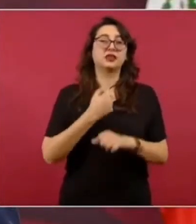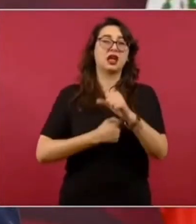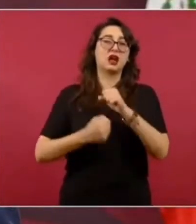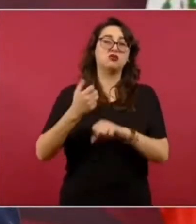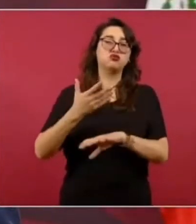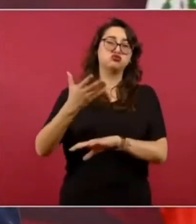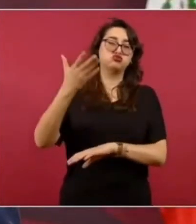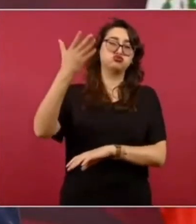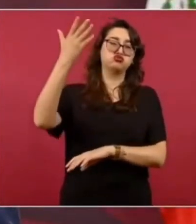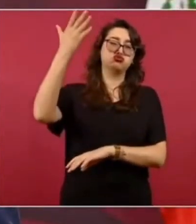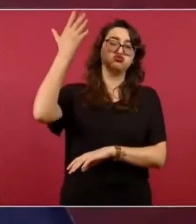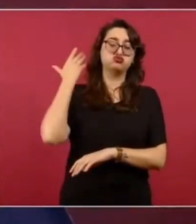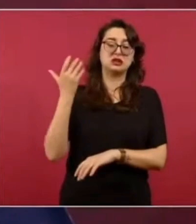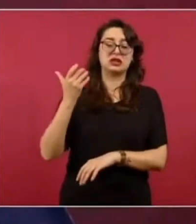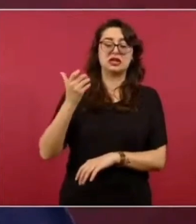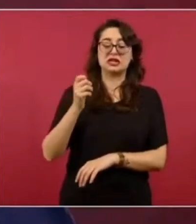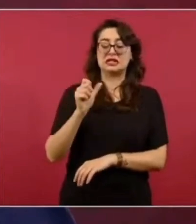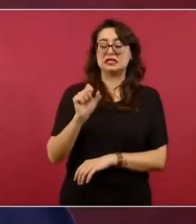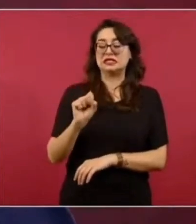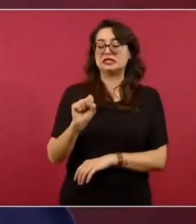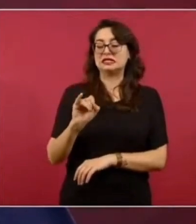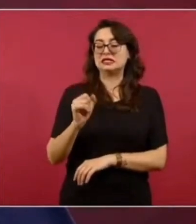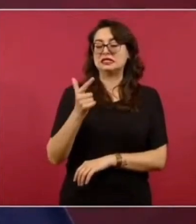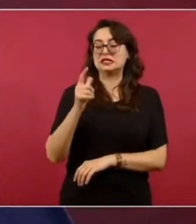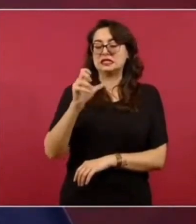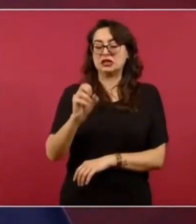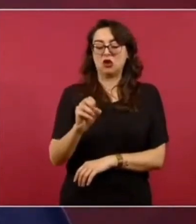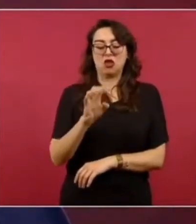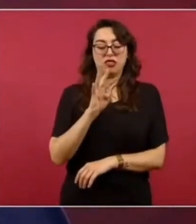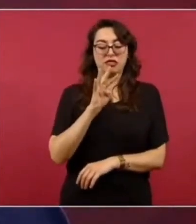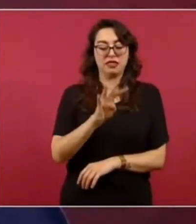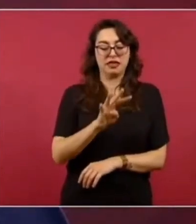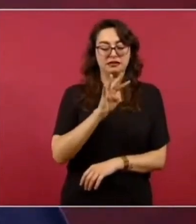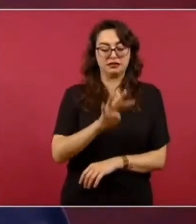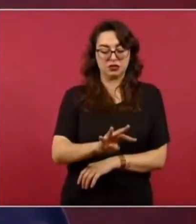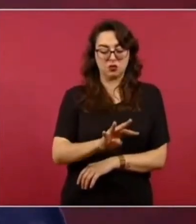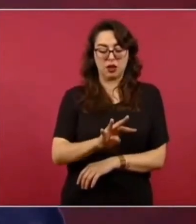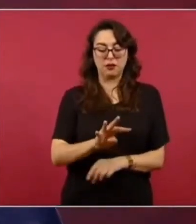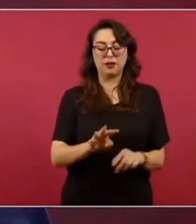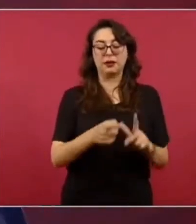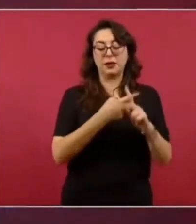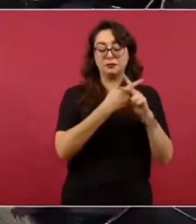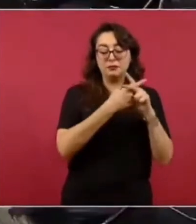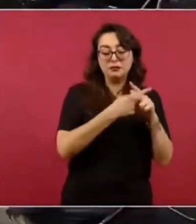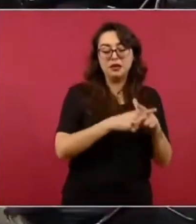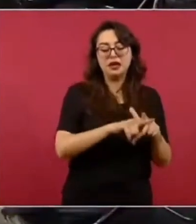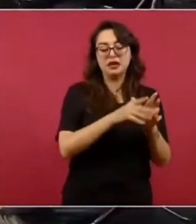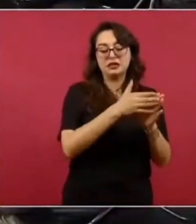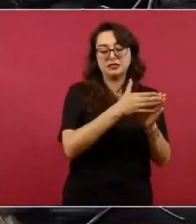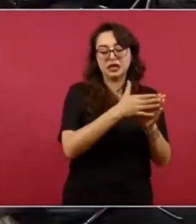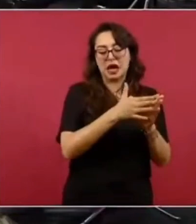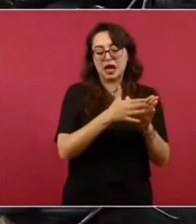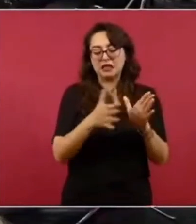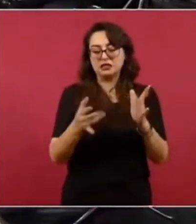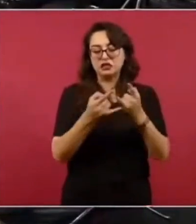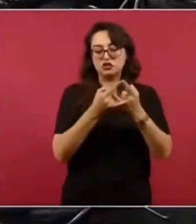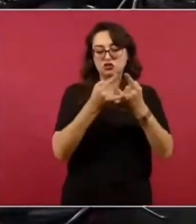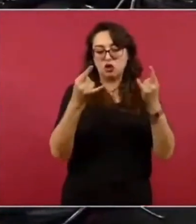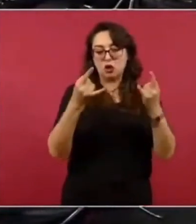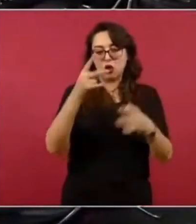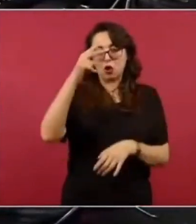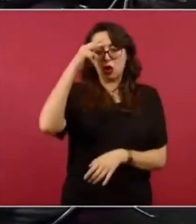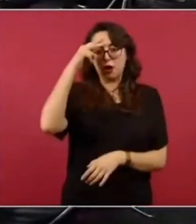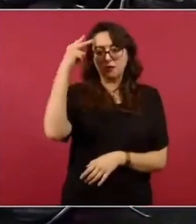México en sus exploraciones escribe de que había